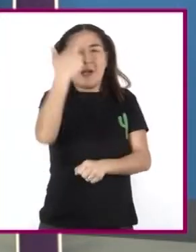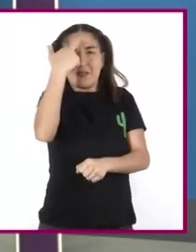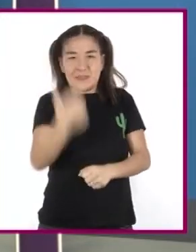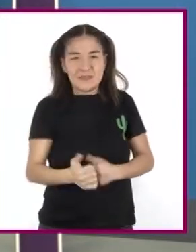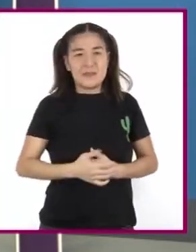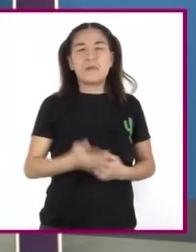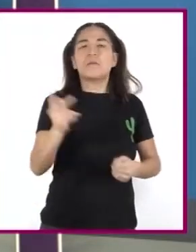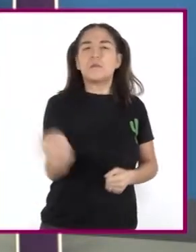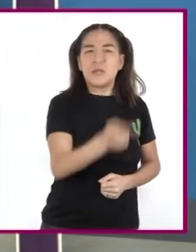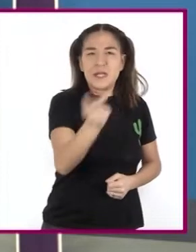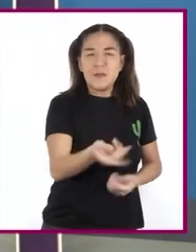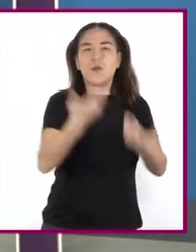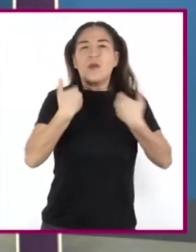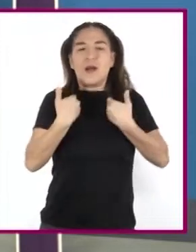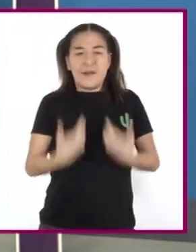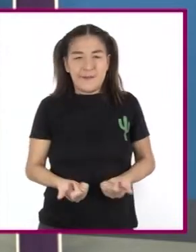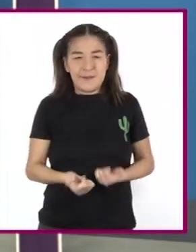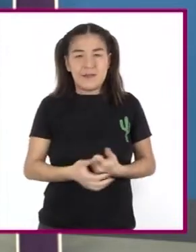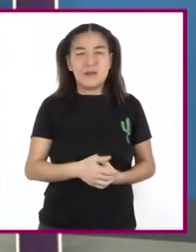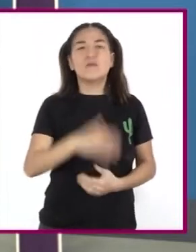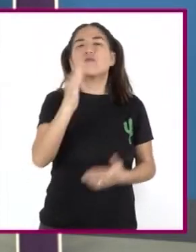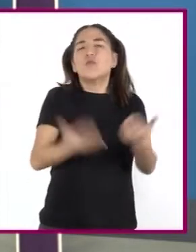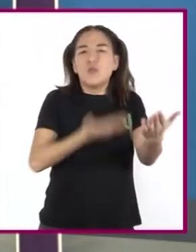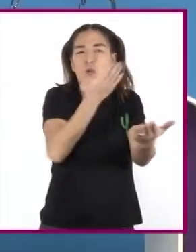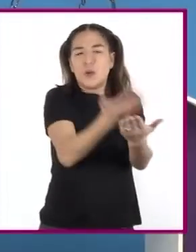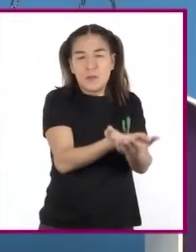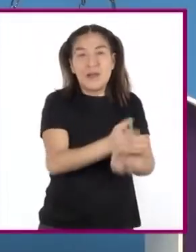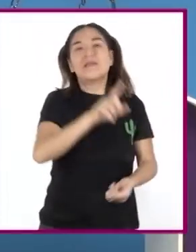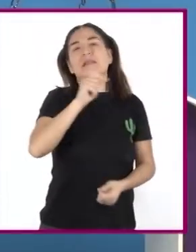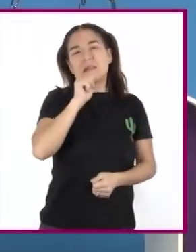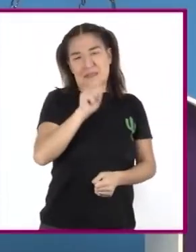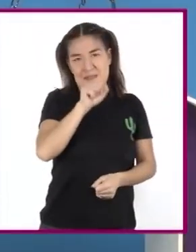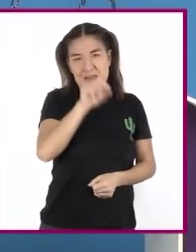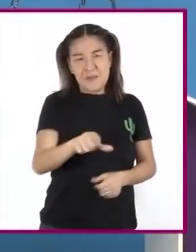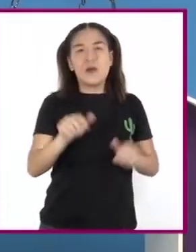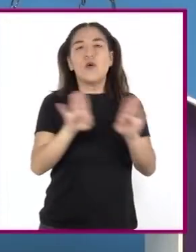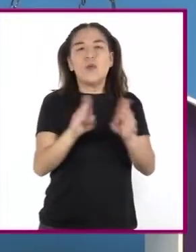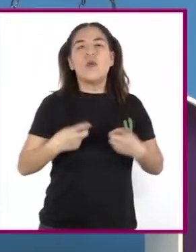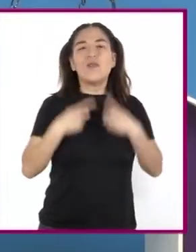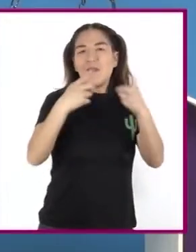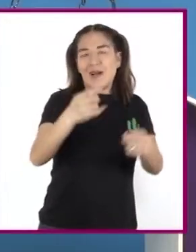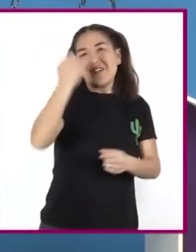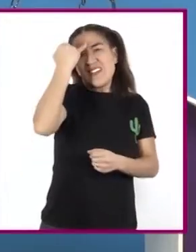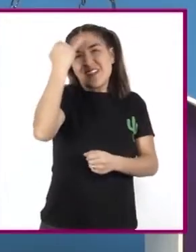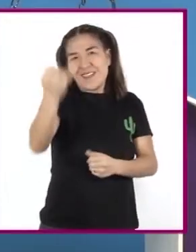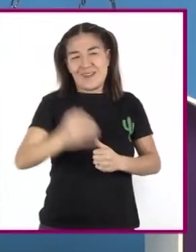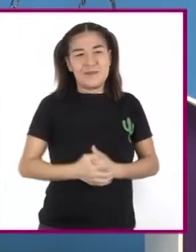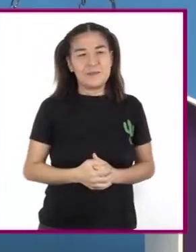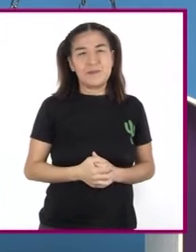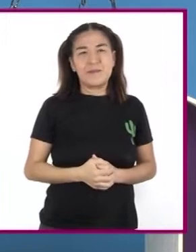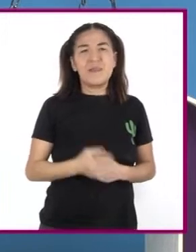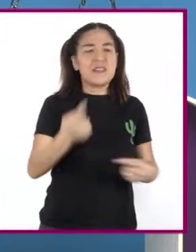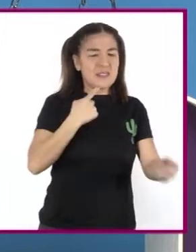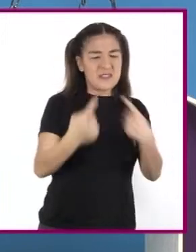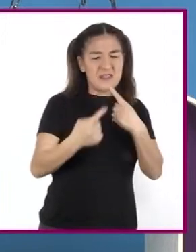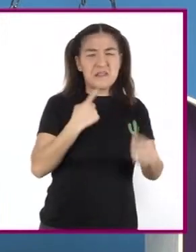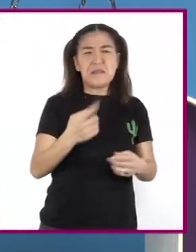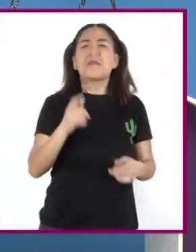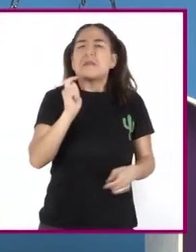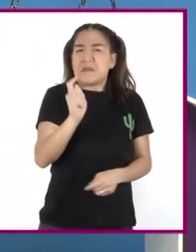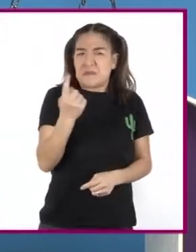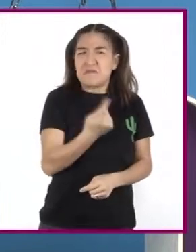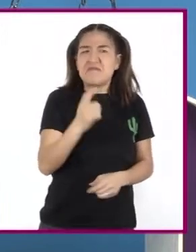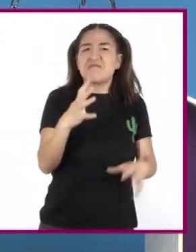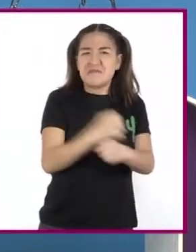Entender Proponer Y dar ideas Dialogar Significa Expresar con